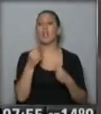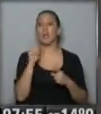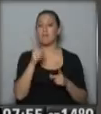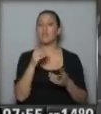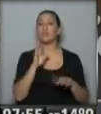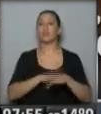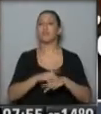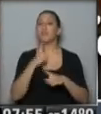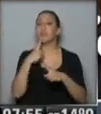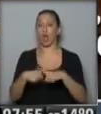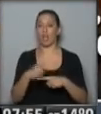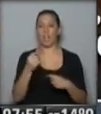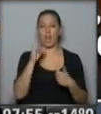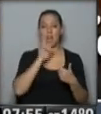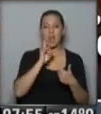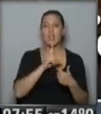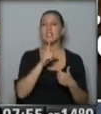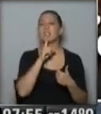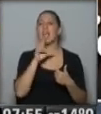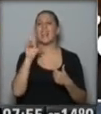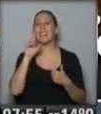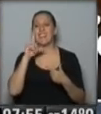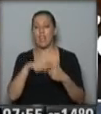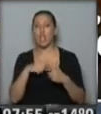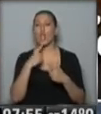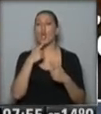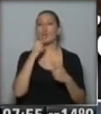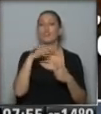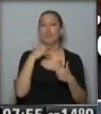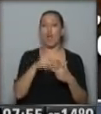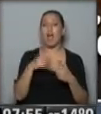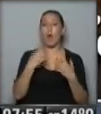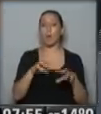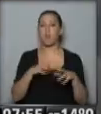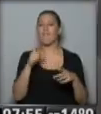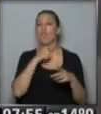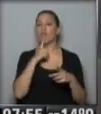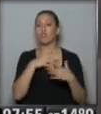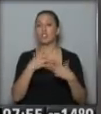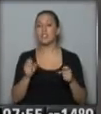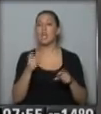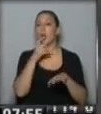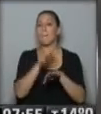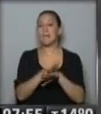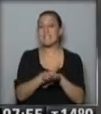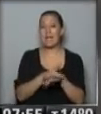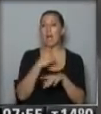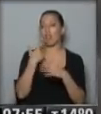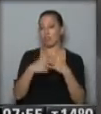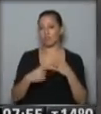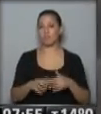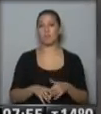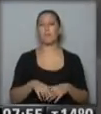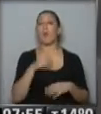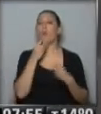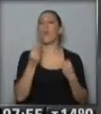acá. Leche, trigo, soja, huevo, maní, frutos secos, pescados y mariscos. ¿Cuáles son los síntomas?